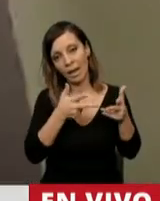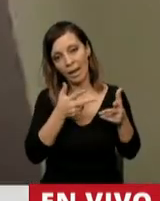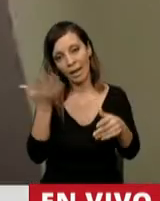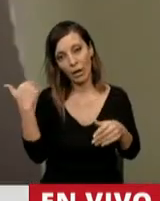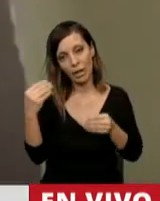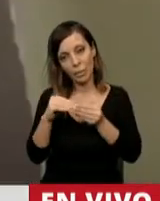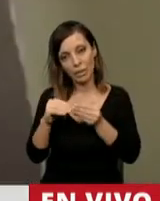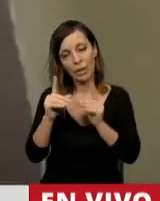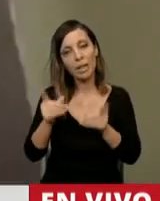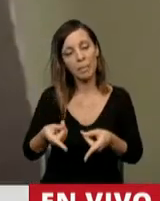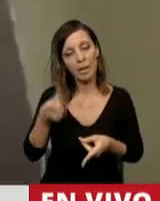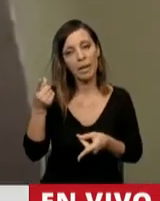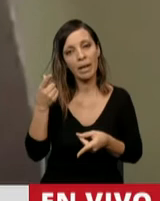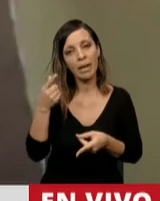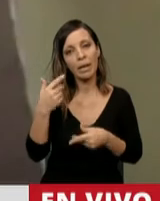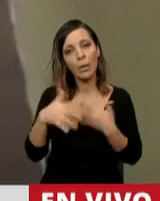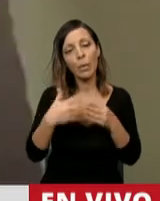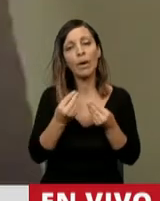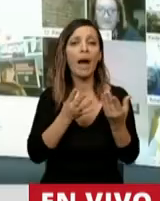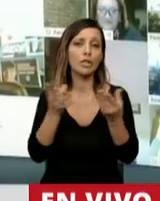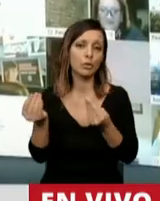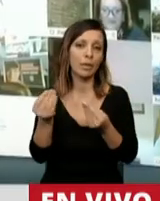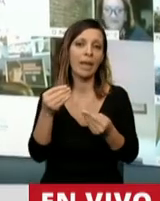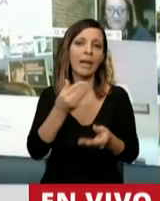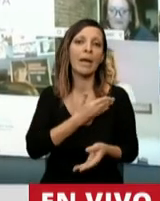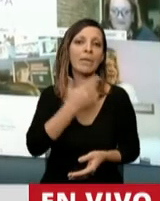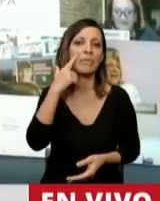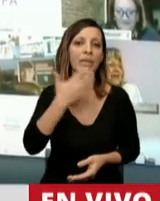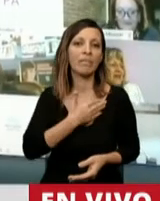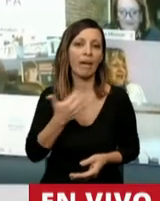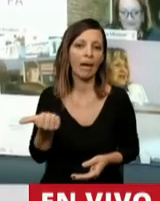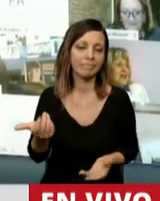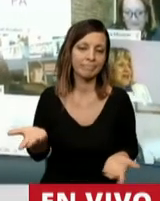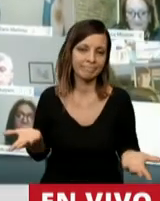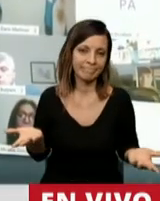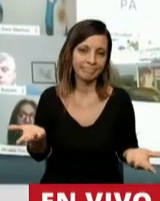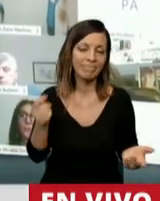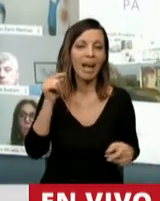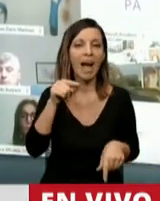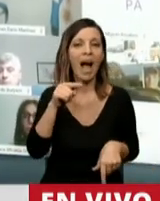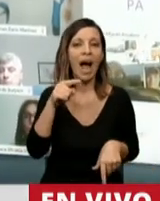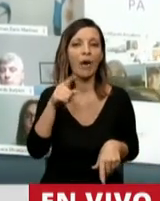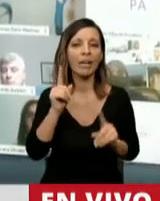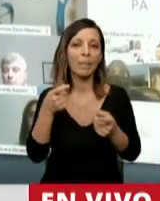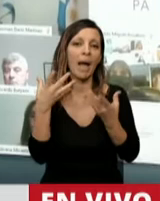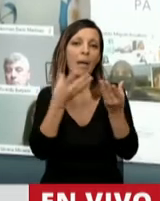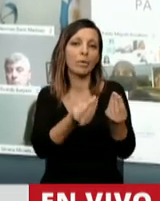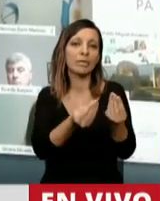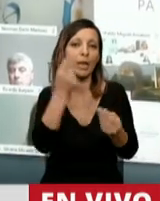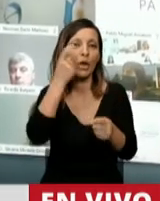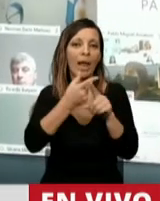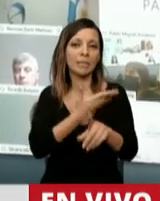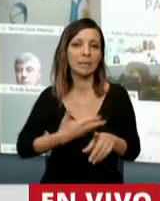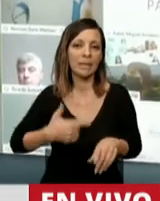también jugó con la ayuda de la FIFA, quien está en estos momentos amparando al expresidente Mauricio